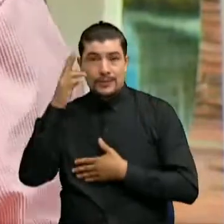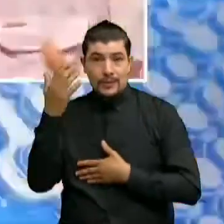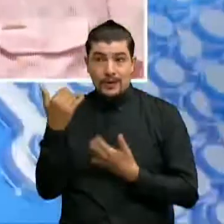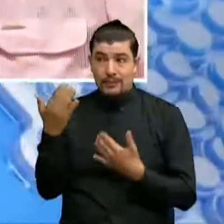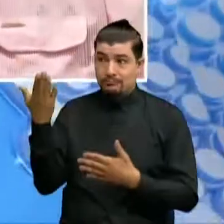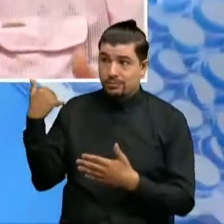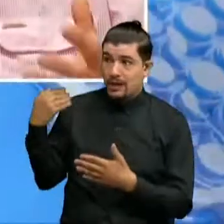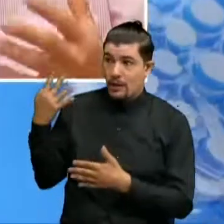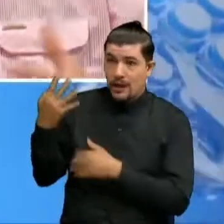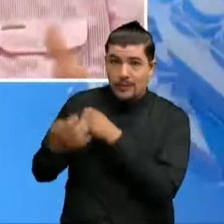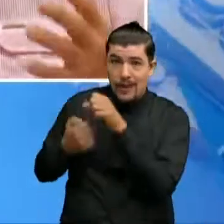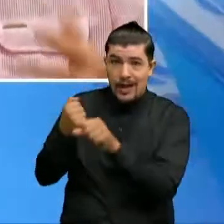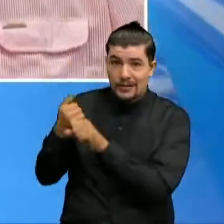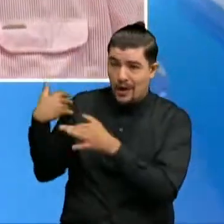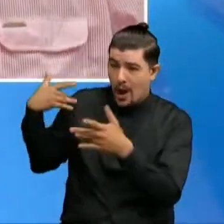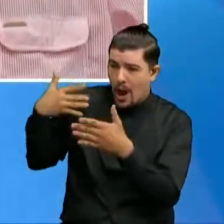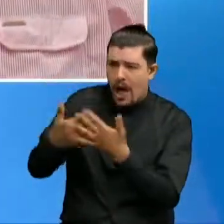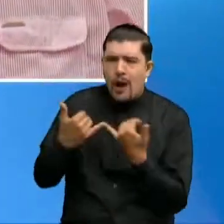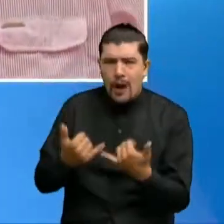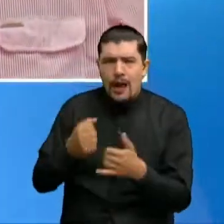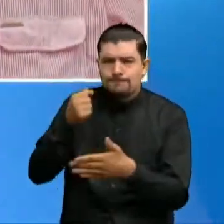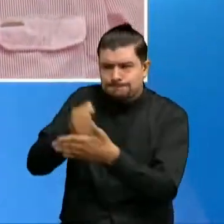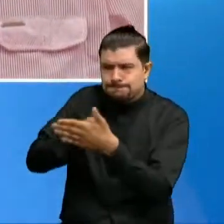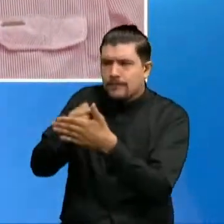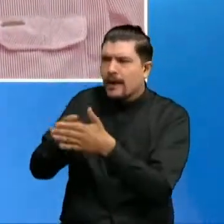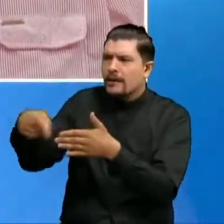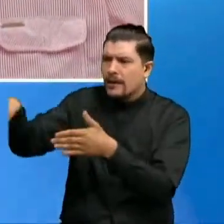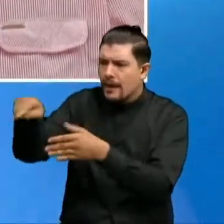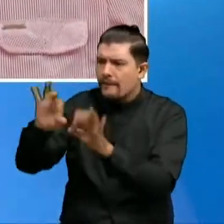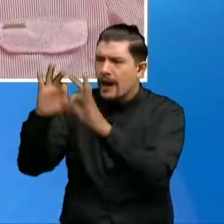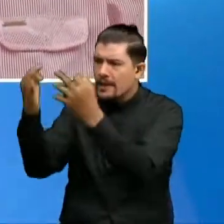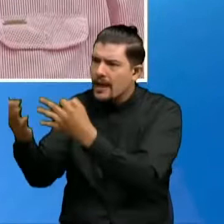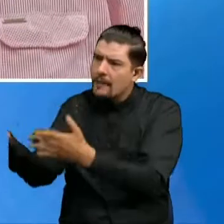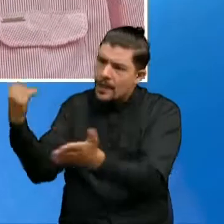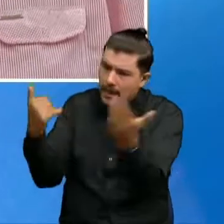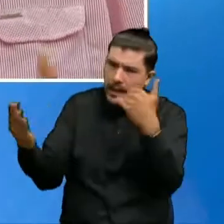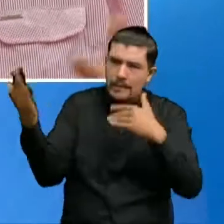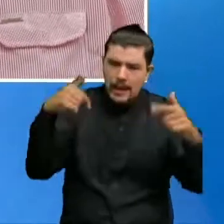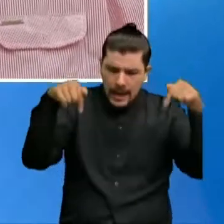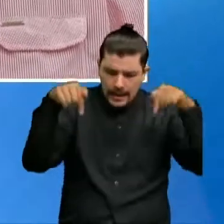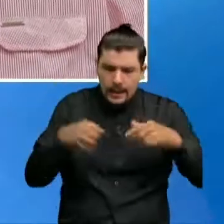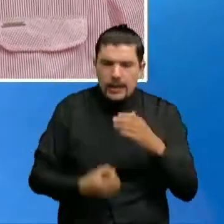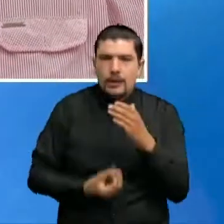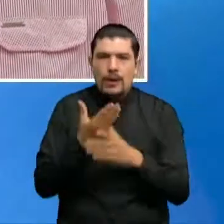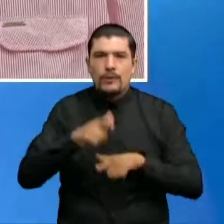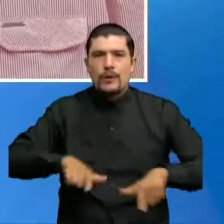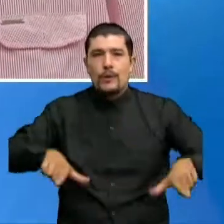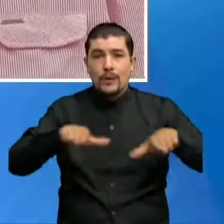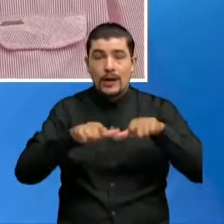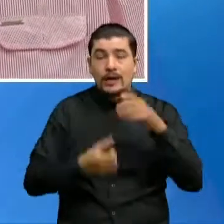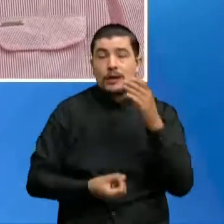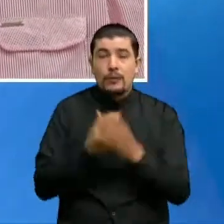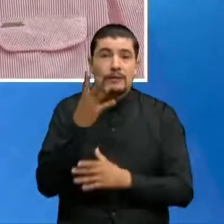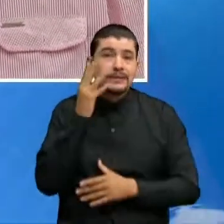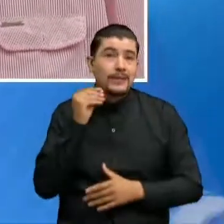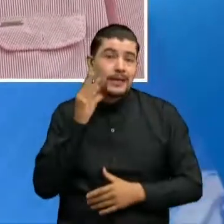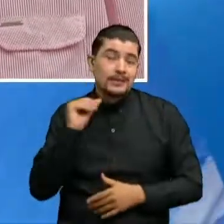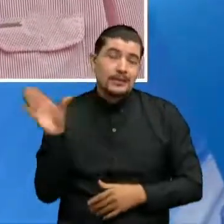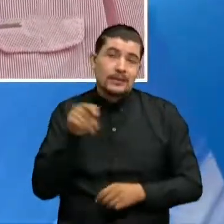años estamos tratando de regresar familia a familia a esta nueva ubicación Que es toda una nueva experiencia para cualquier